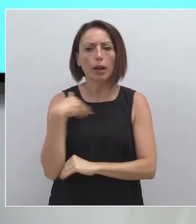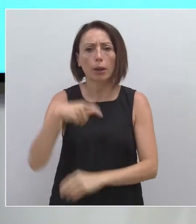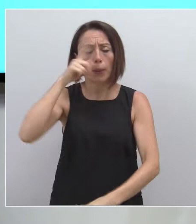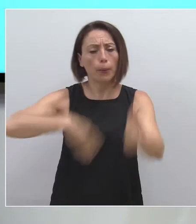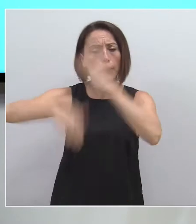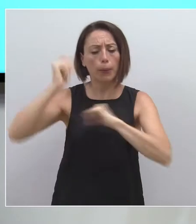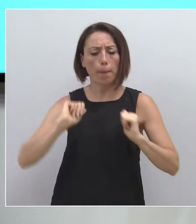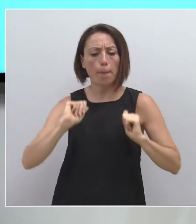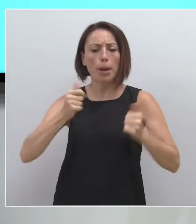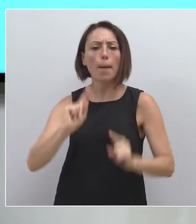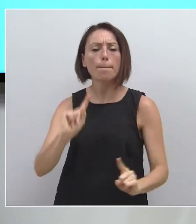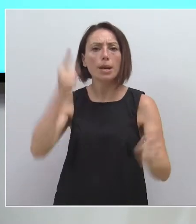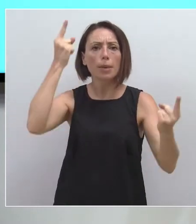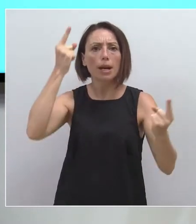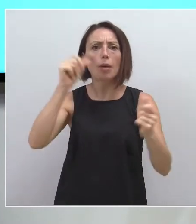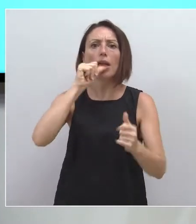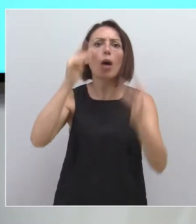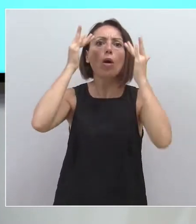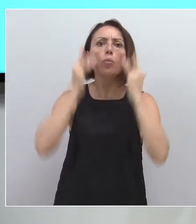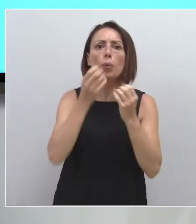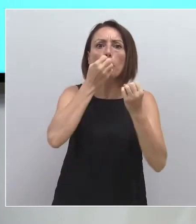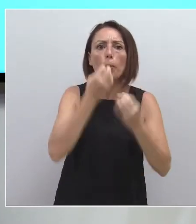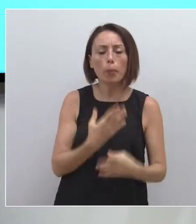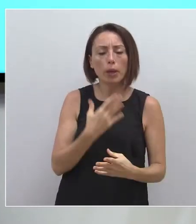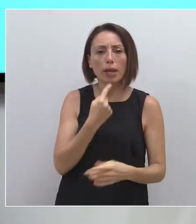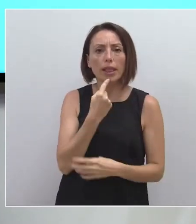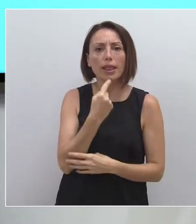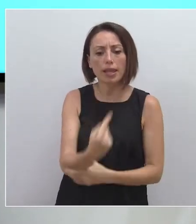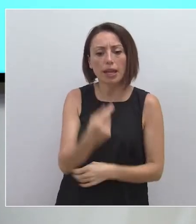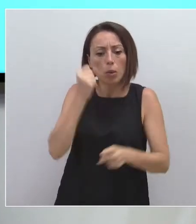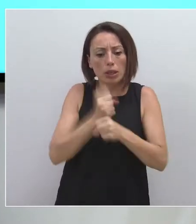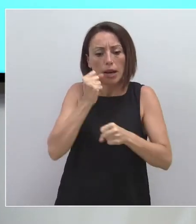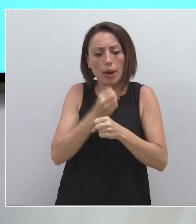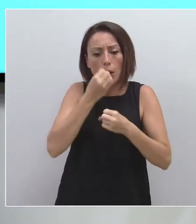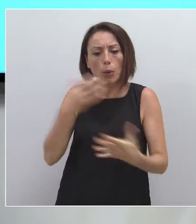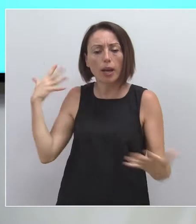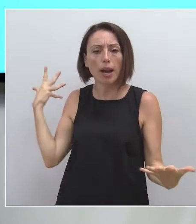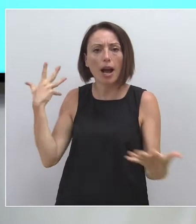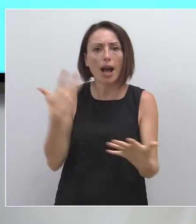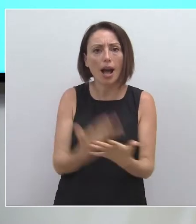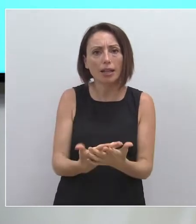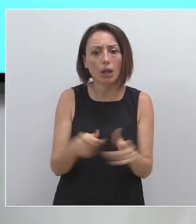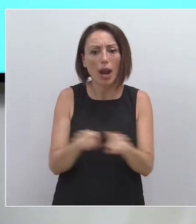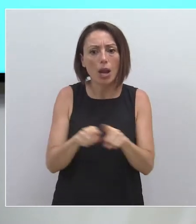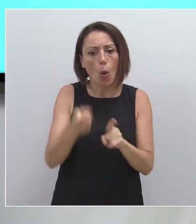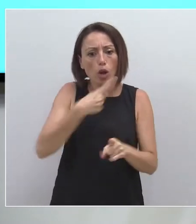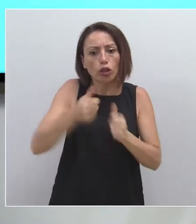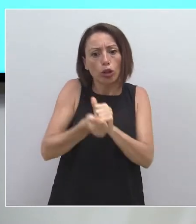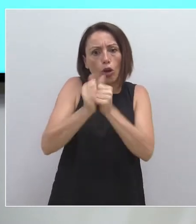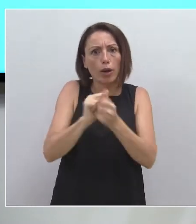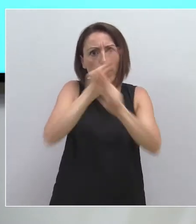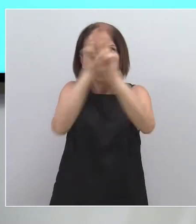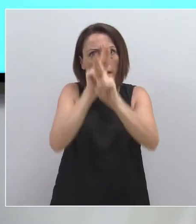los primeros en hablar de depuración y regeneración. Y el buen trabajo realizado nos ha permitido ser referentes a nivel